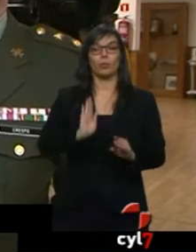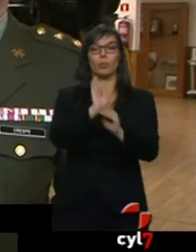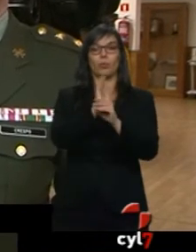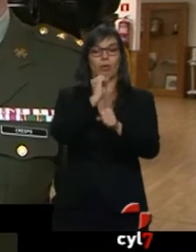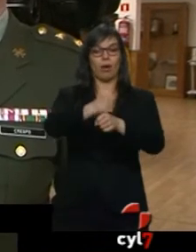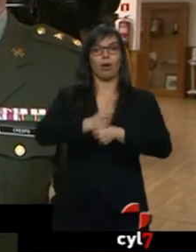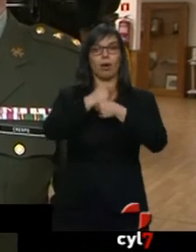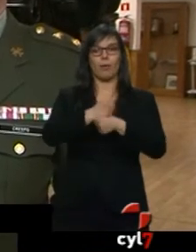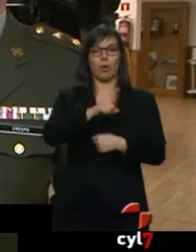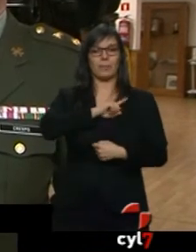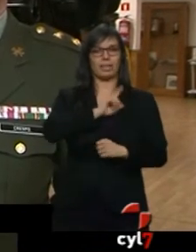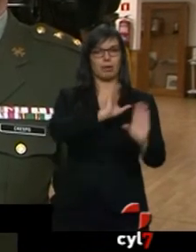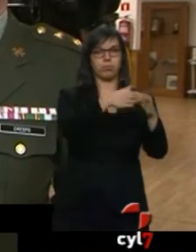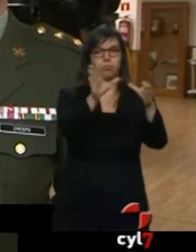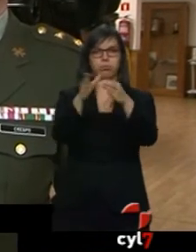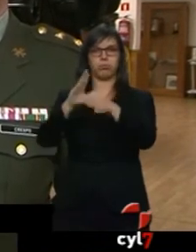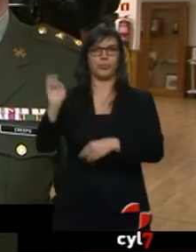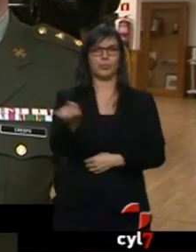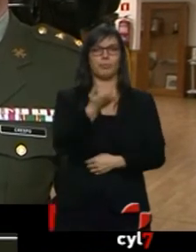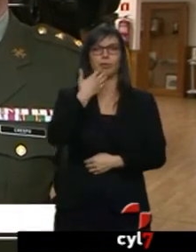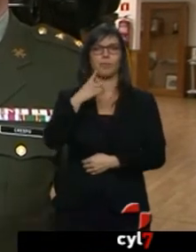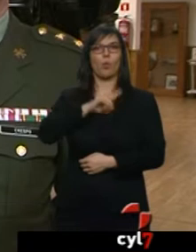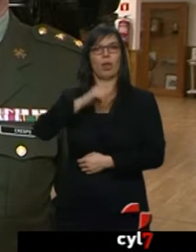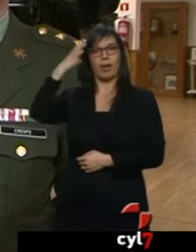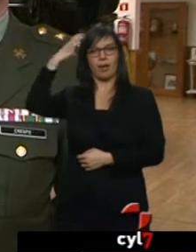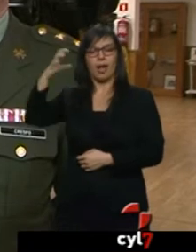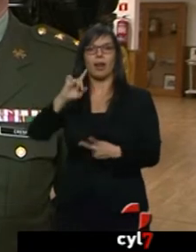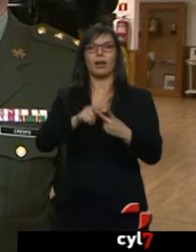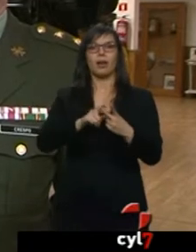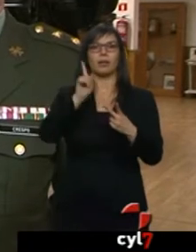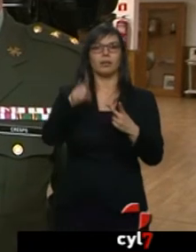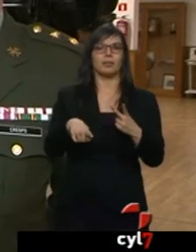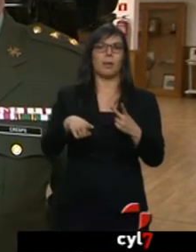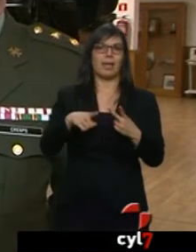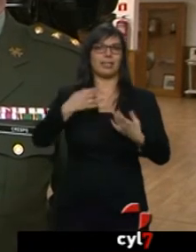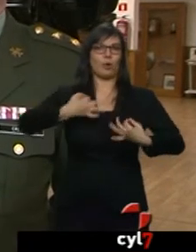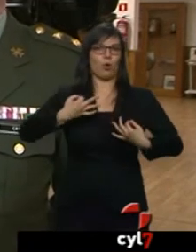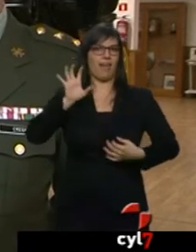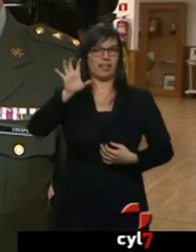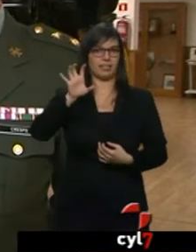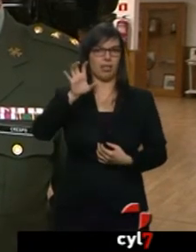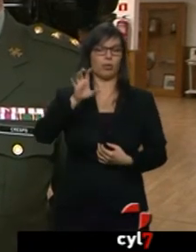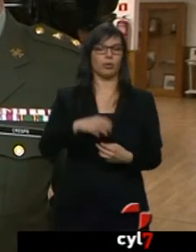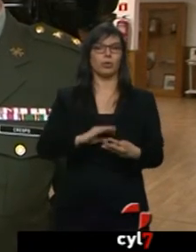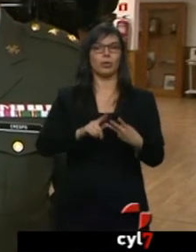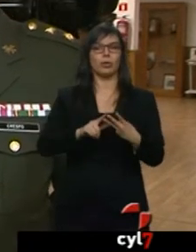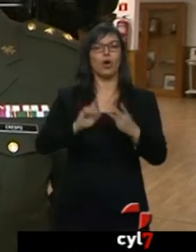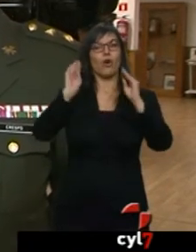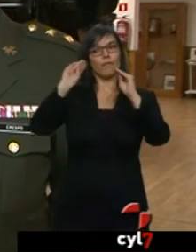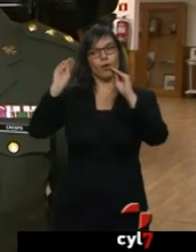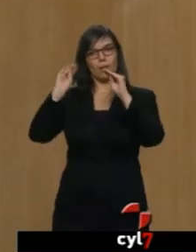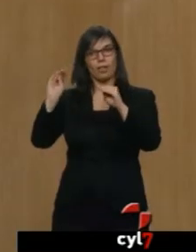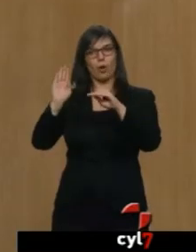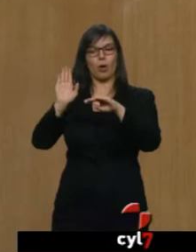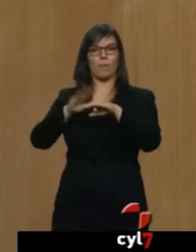unidades militares, como puede ser la Guardia Real y cuerpos y fuerzas de seguridad del Estado, la formación ecuestra y caballar para oficiales u